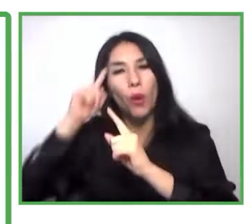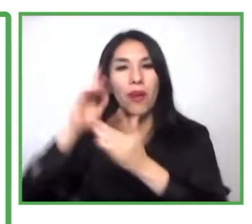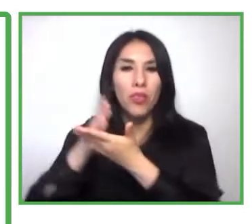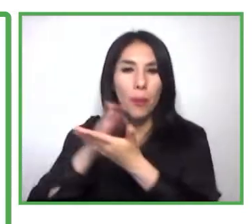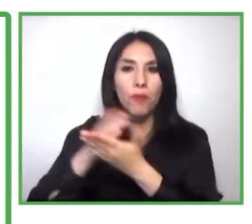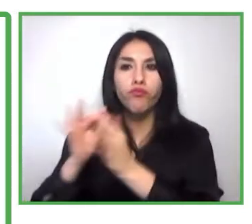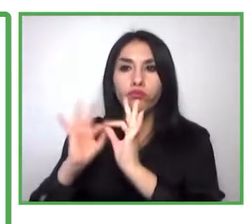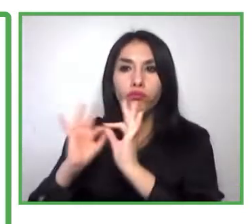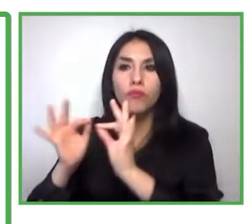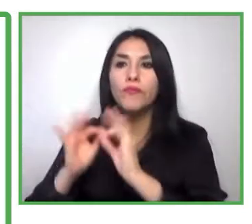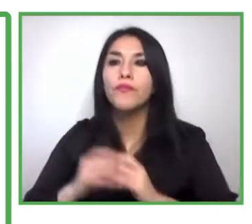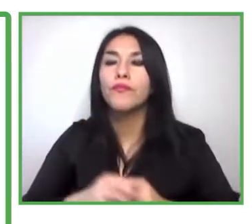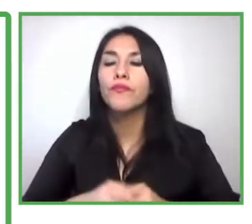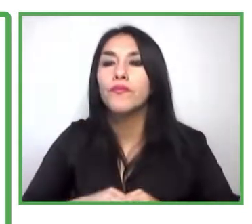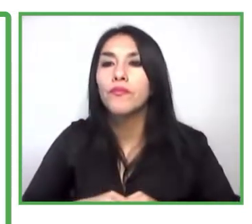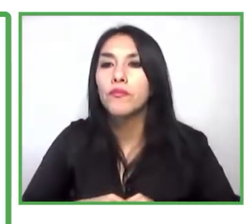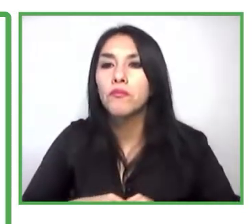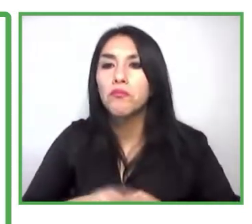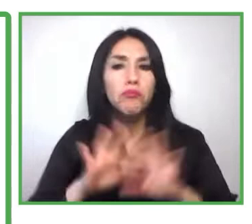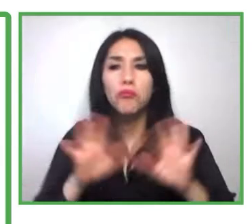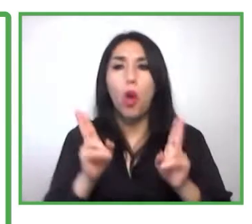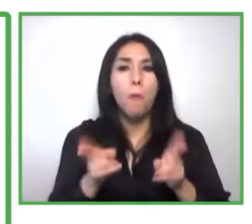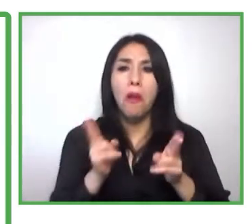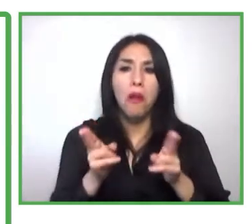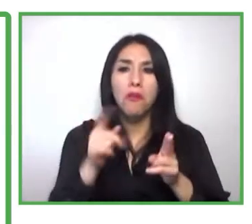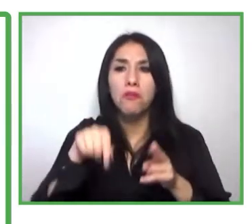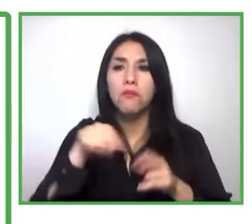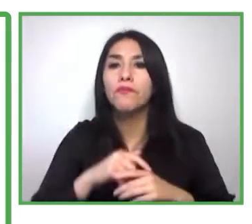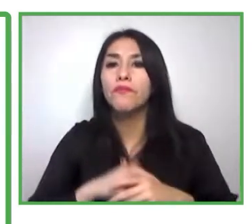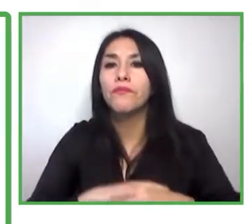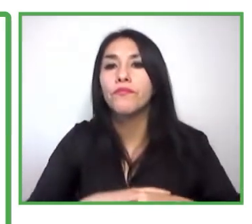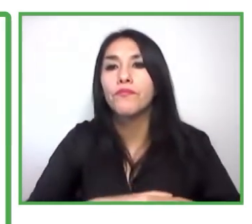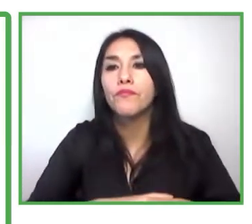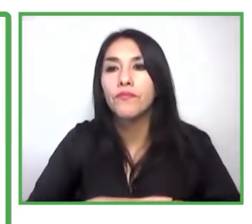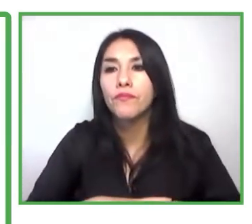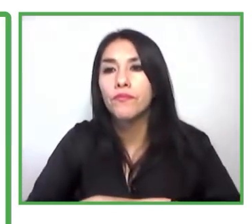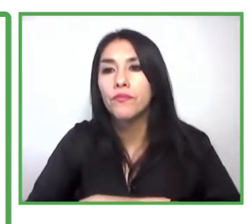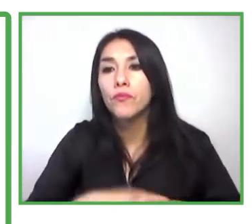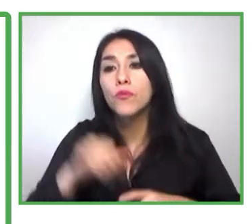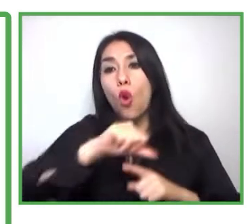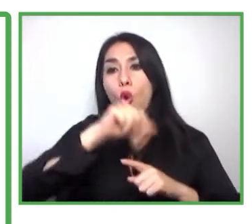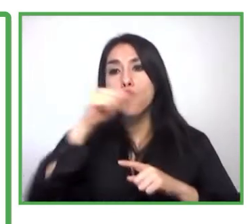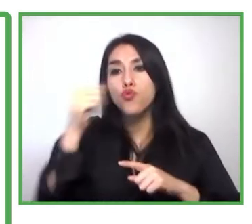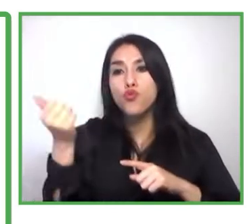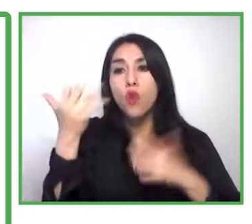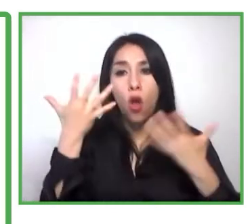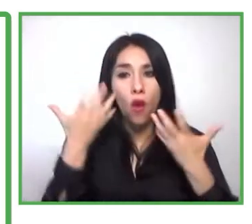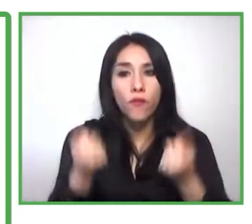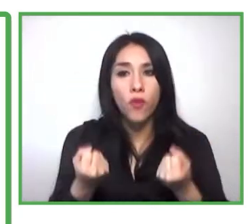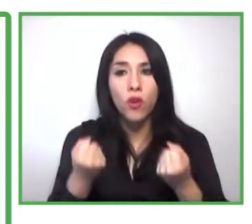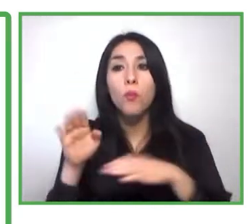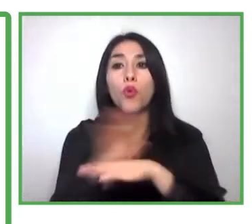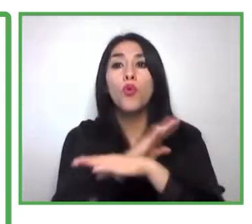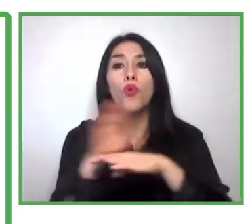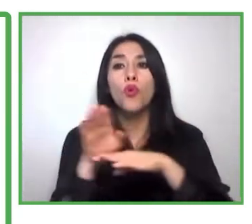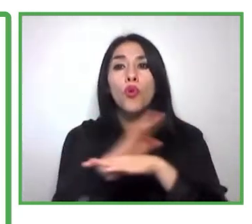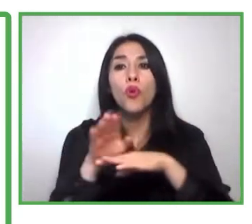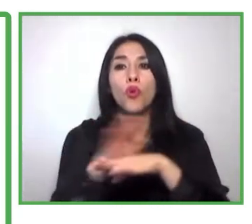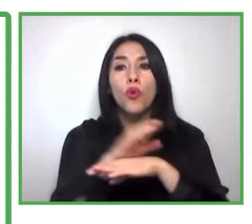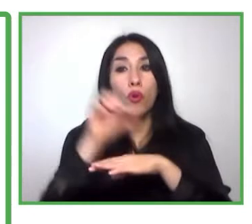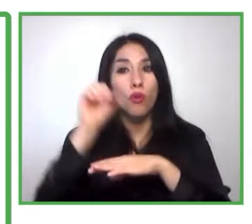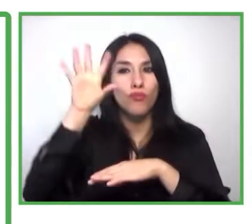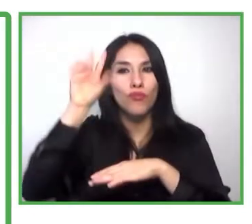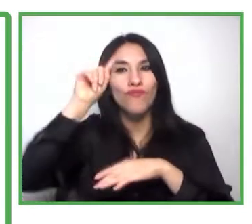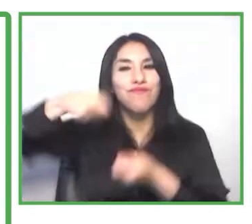es que hay empresas de gran tamaño, en la minería, en la banca, etc., que trabajan con sus propias